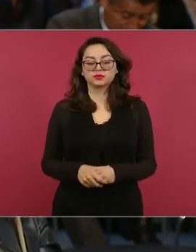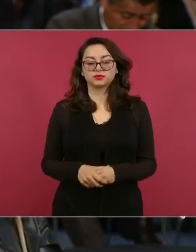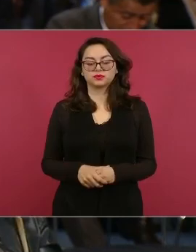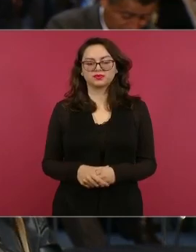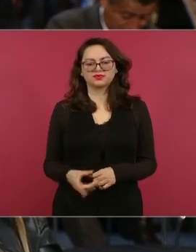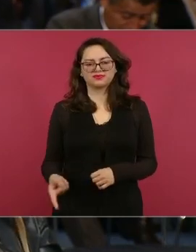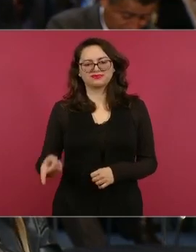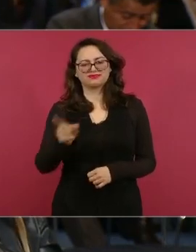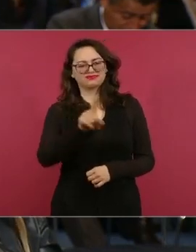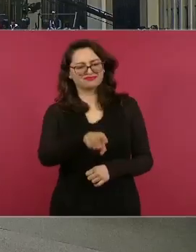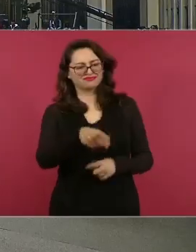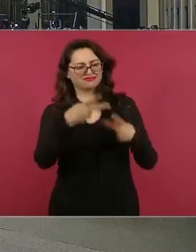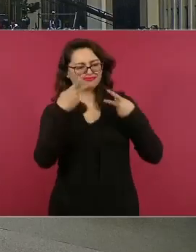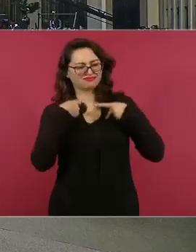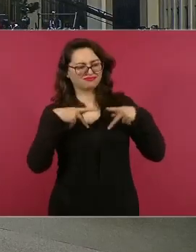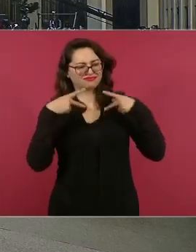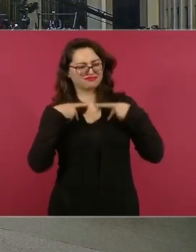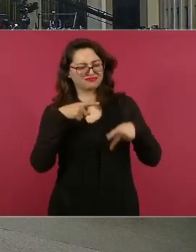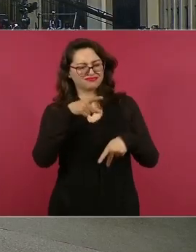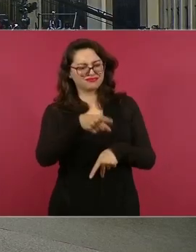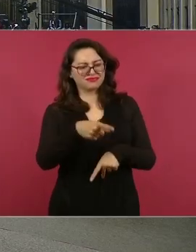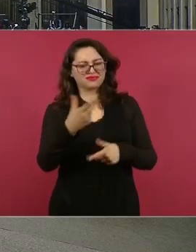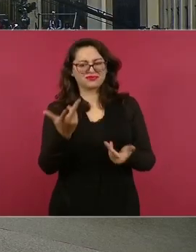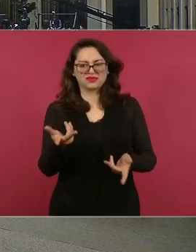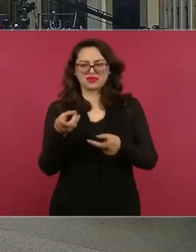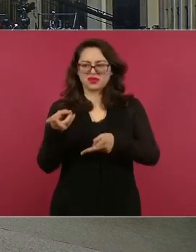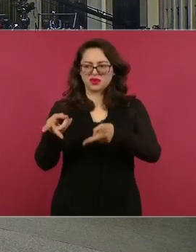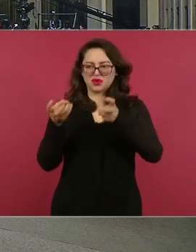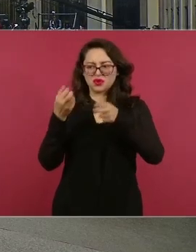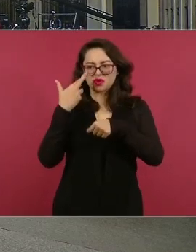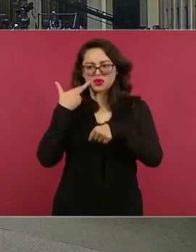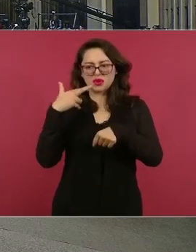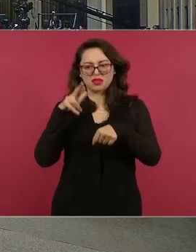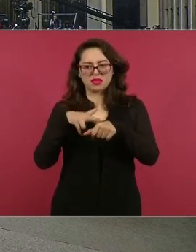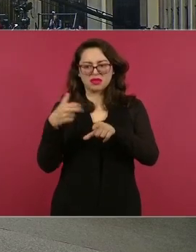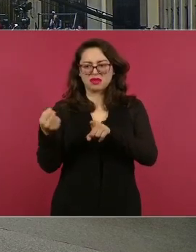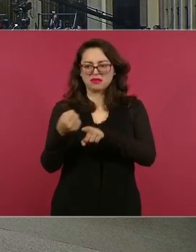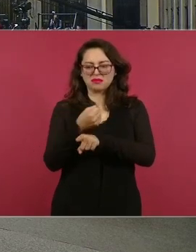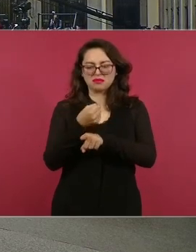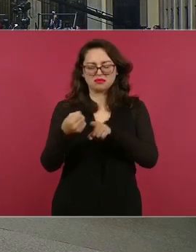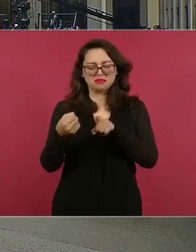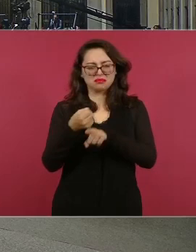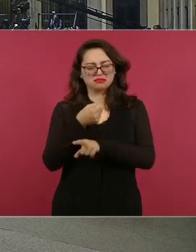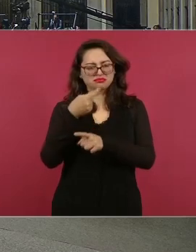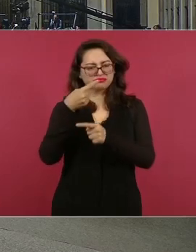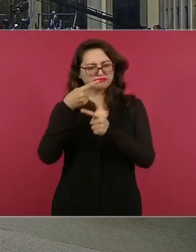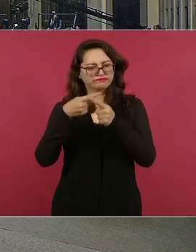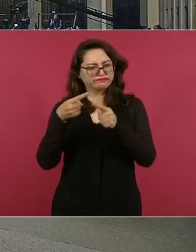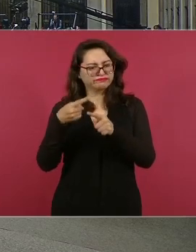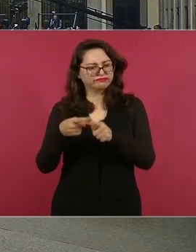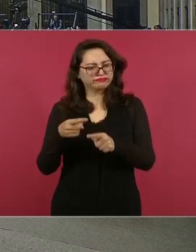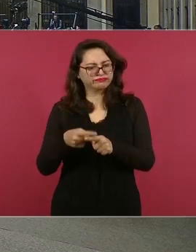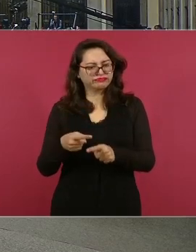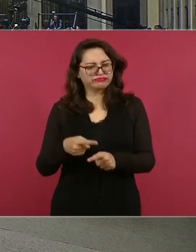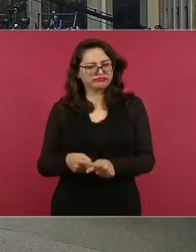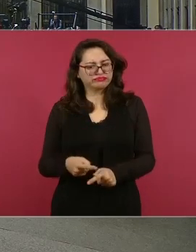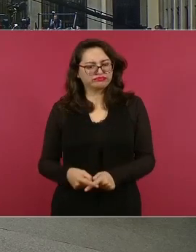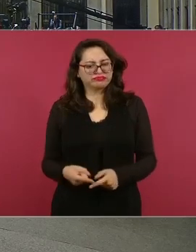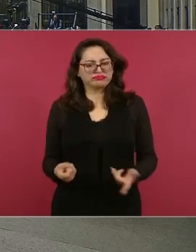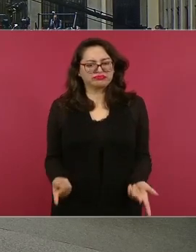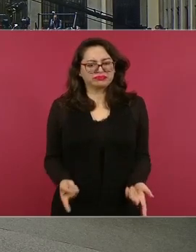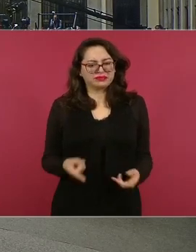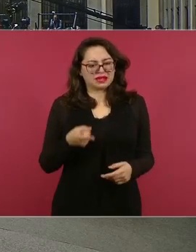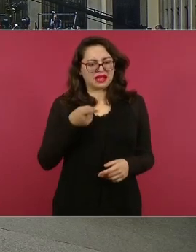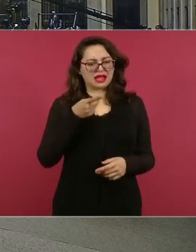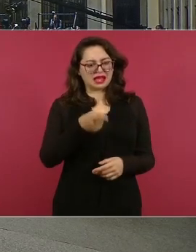acusada legalmente de robo golpes despojo agravado agresiones diversas a instituciones gubernamentales del estado de